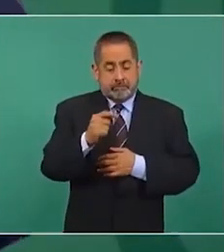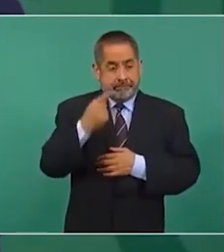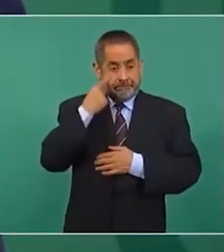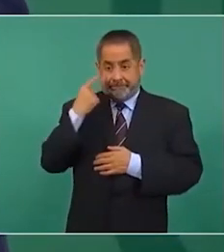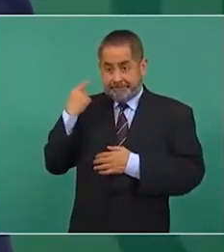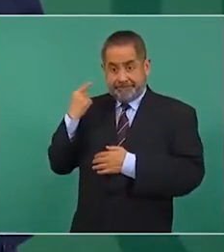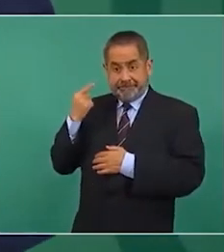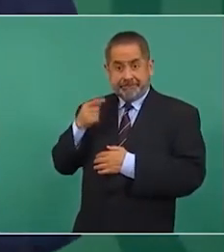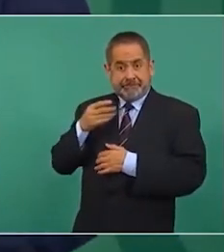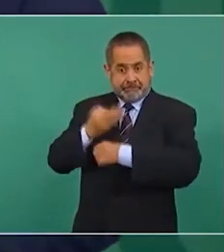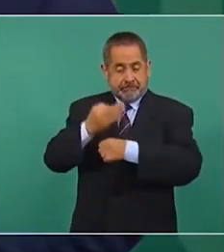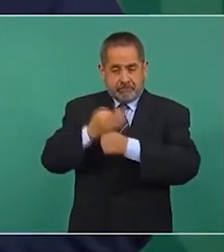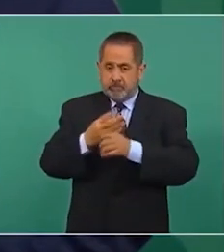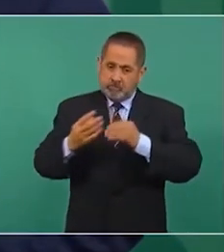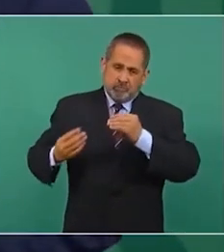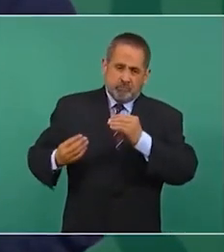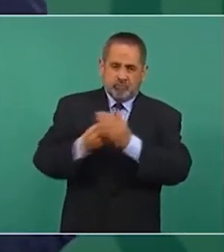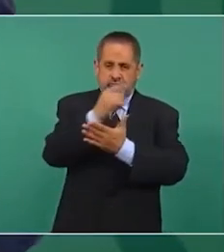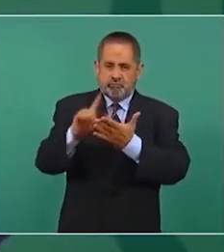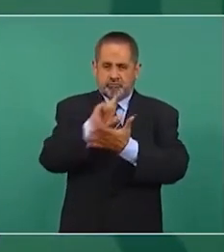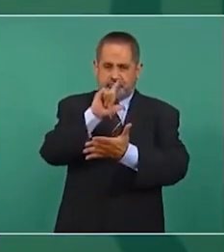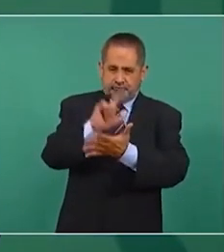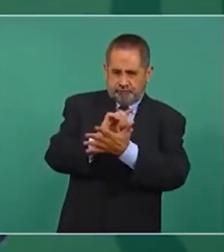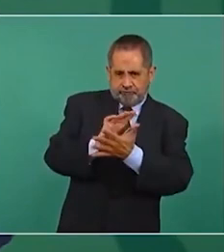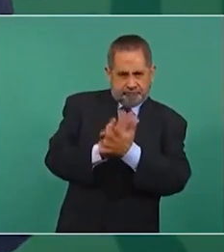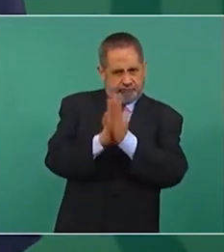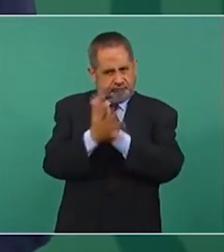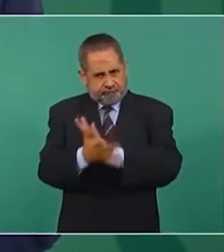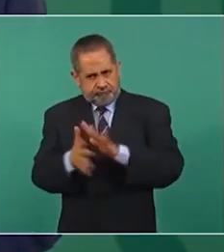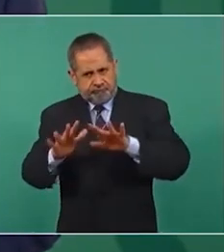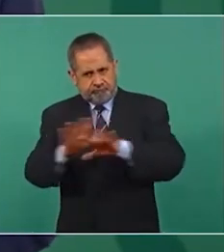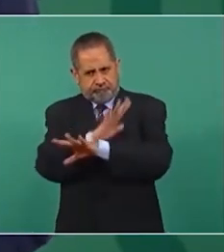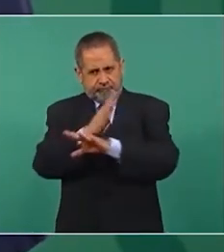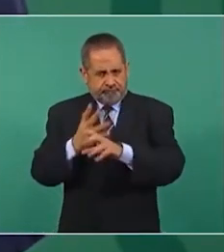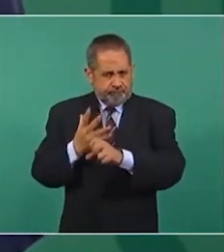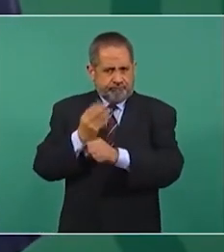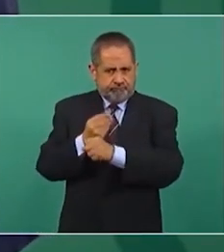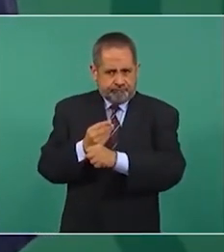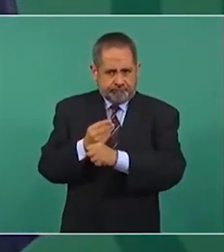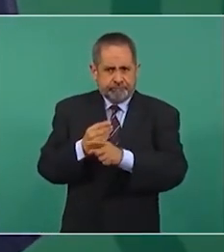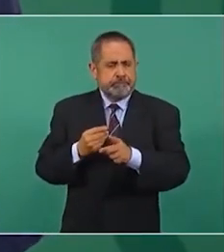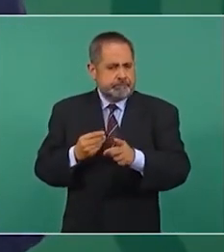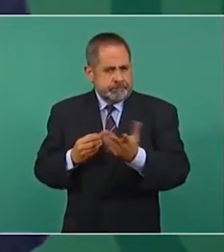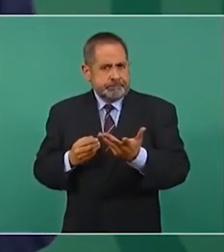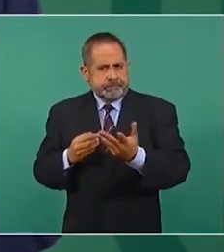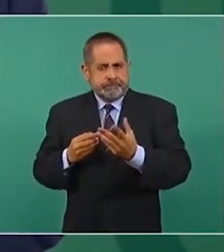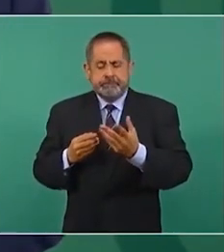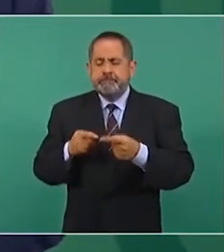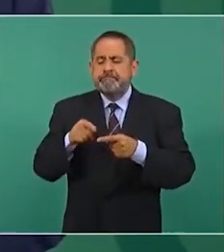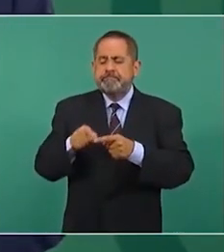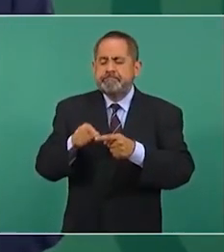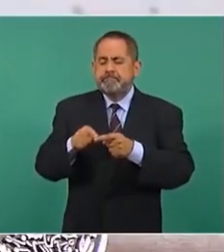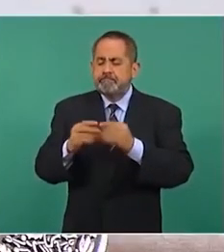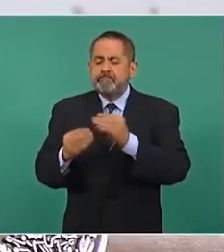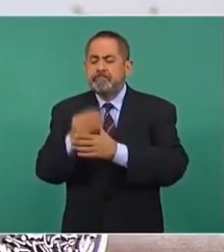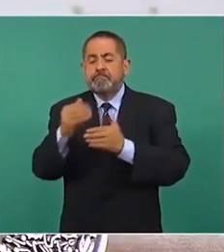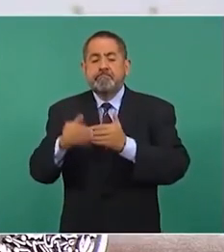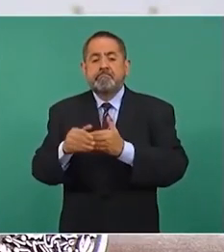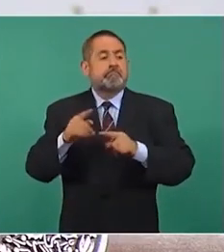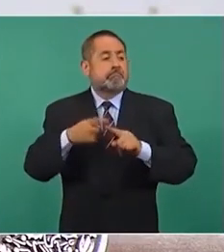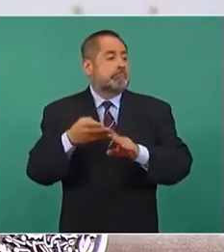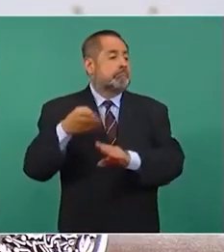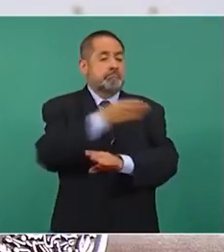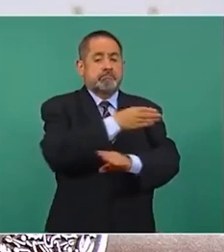queremos hacer a un lado, se aprobó